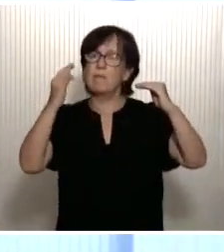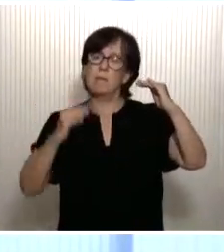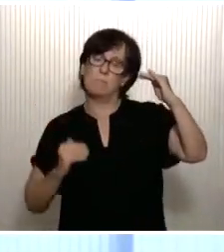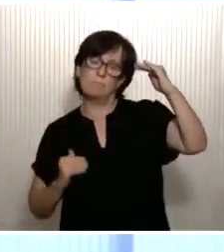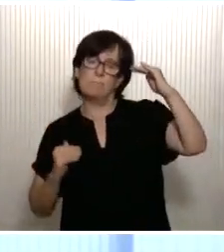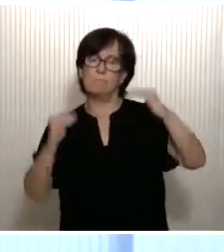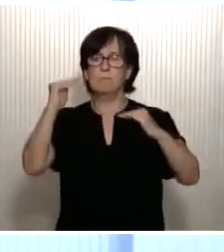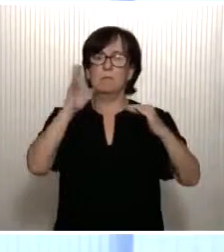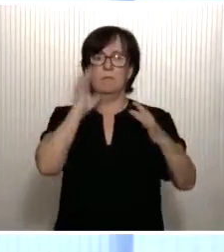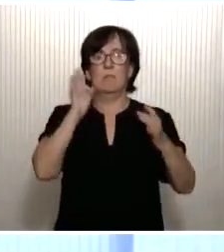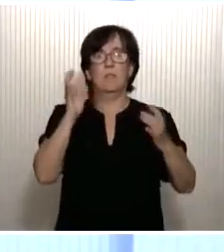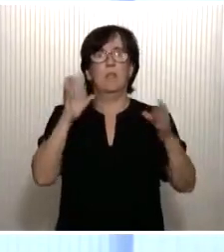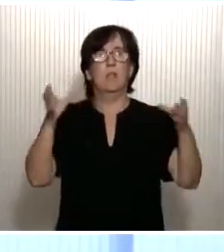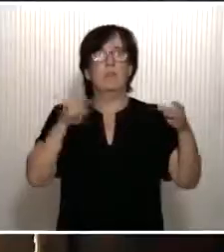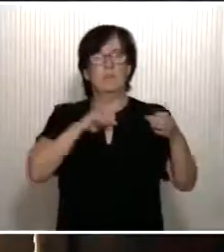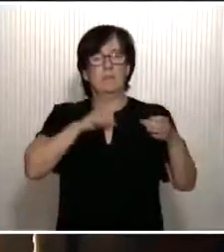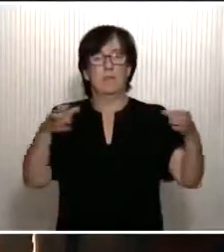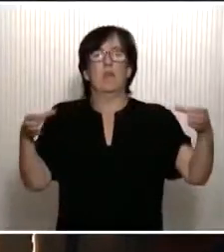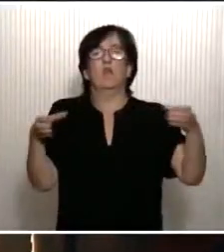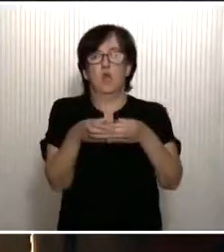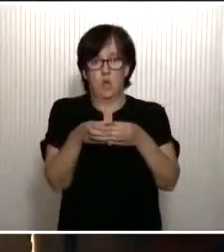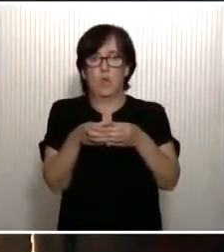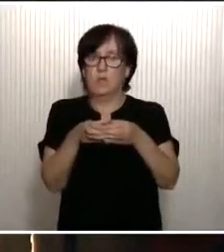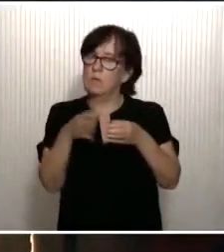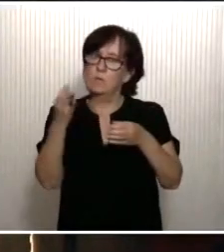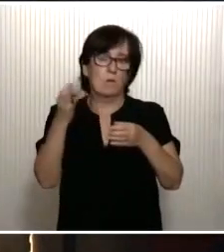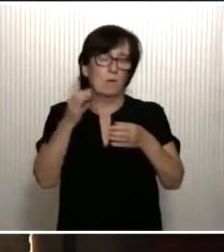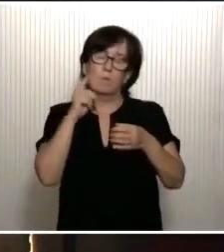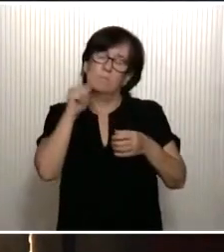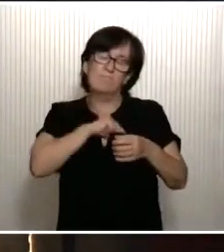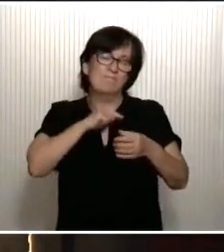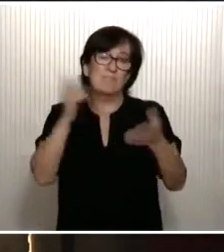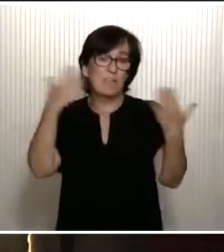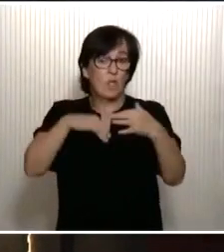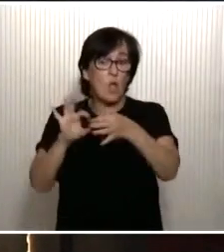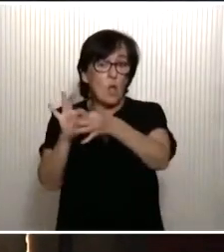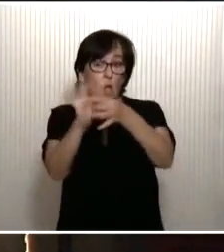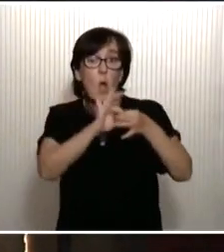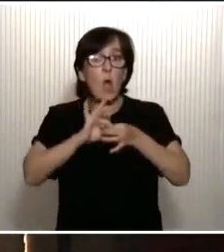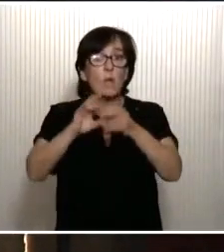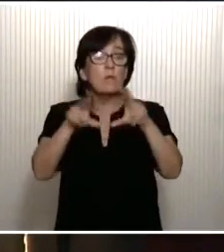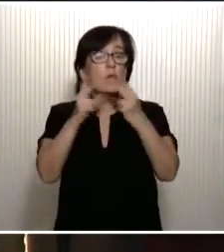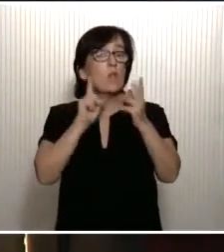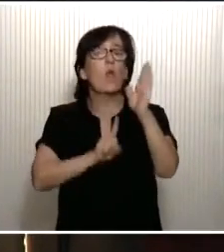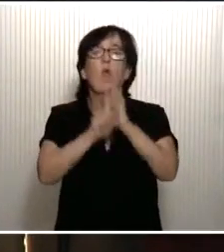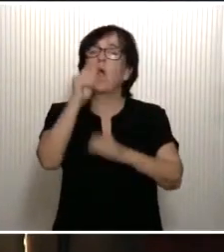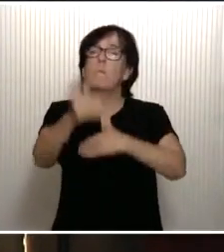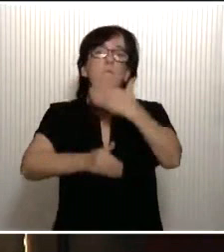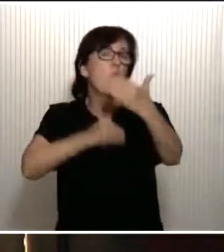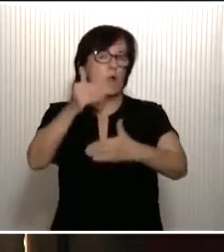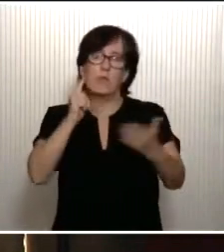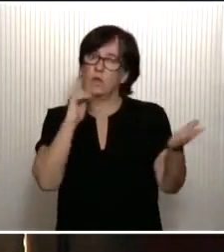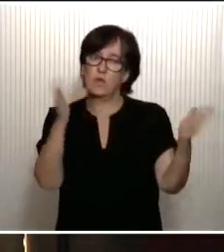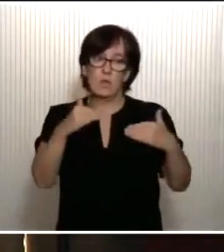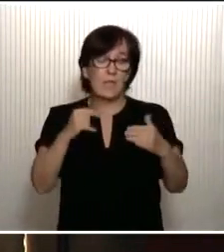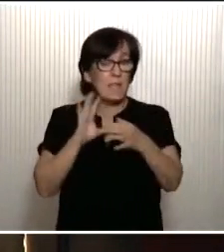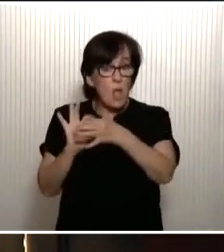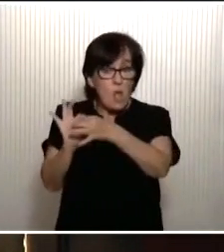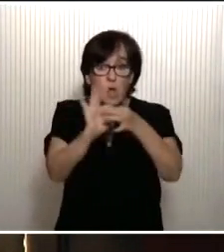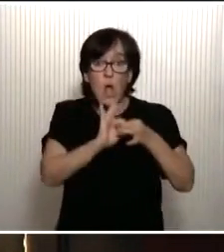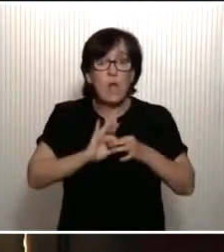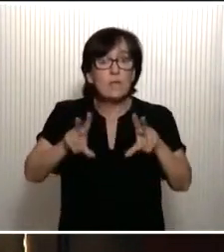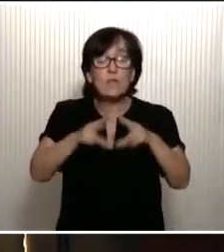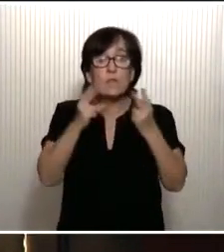sentimiento colectivo y restan energías. Sin cohesión social no hay progreso duradero. Sin cohesión social